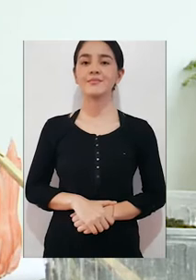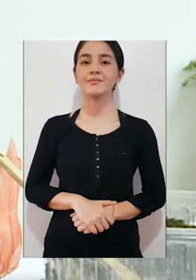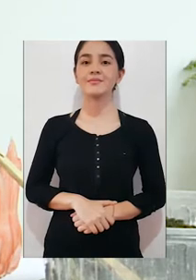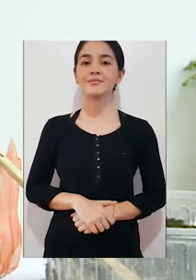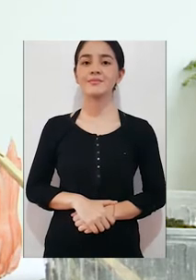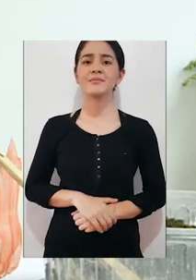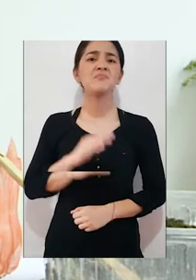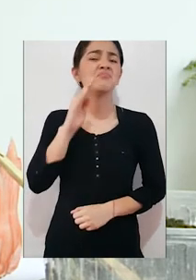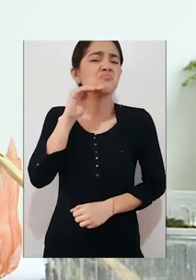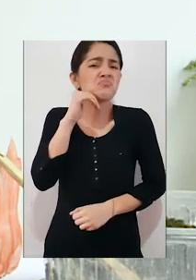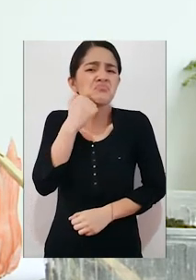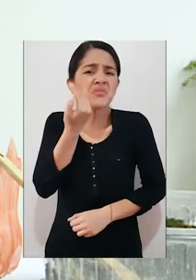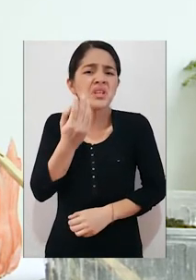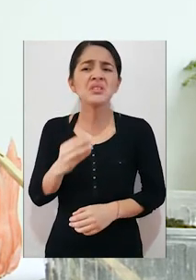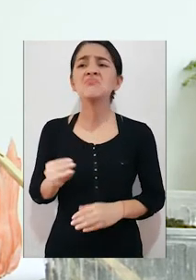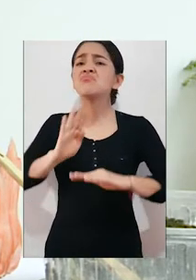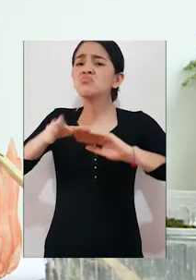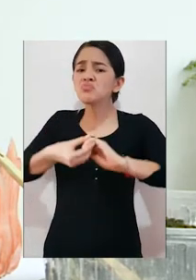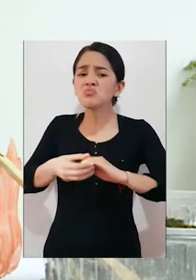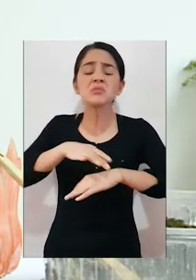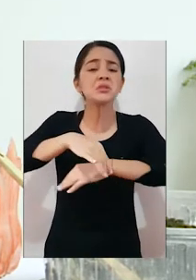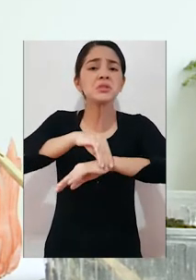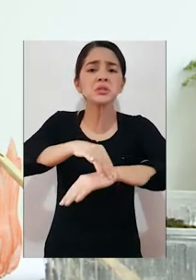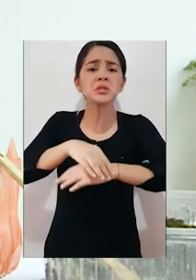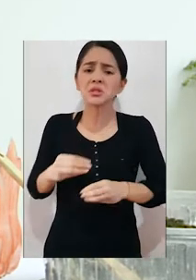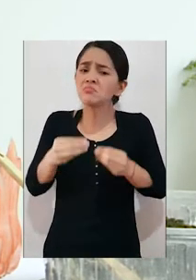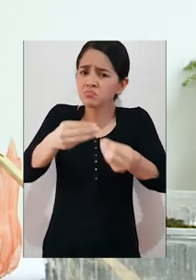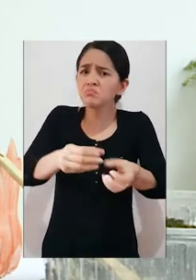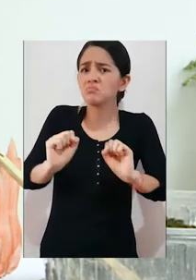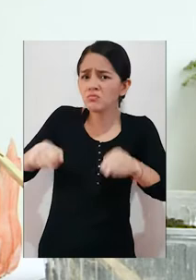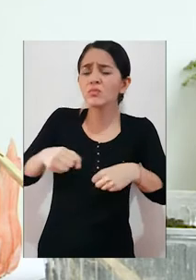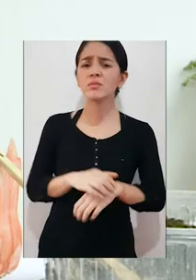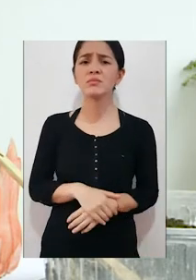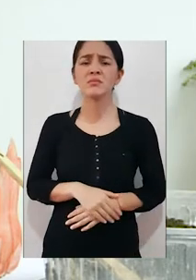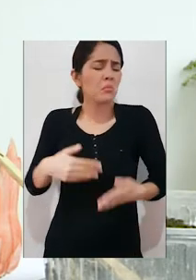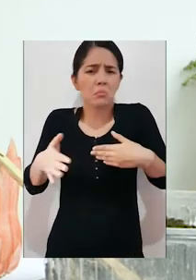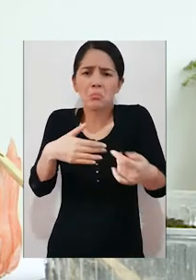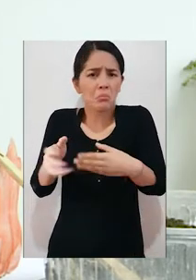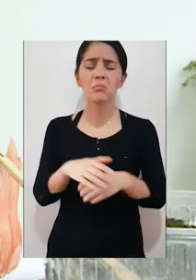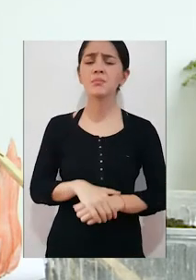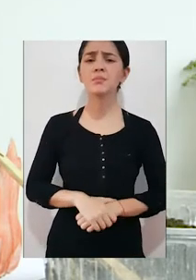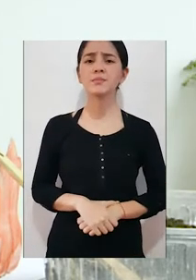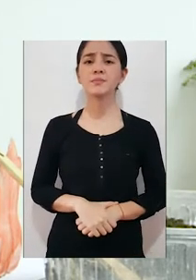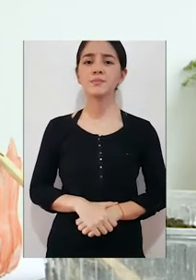Y si ustedes creen que necesita más sierra, le colocamos más sierra. Realmente, ese no es un problema.